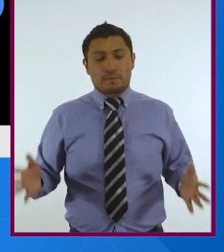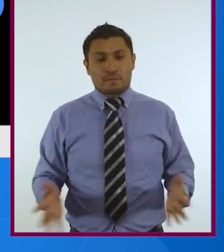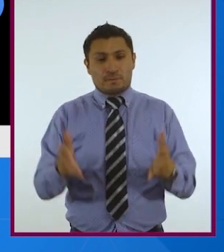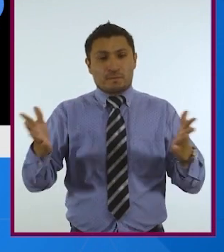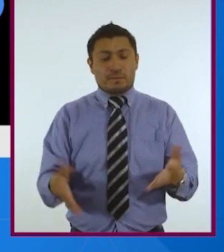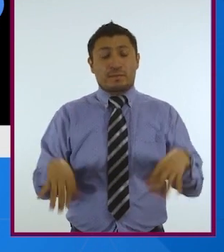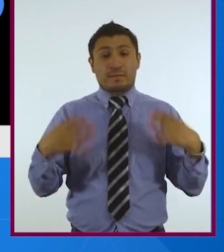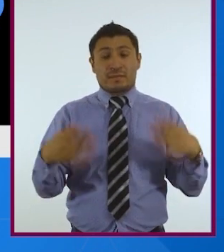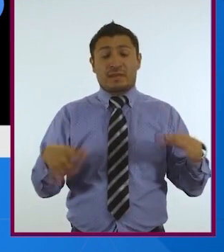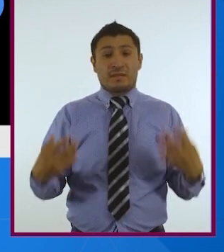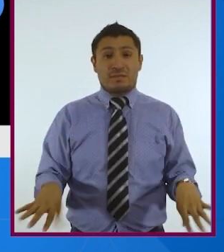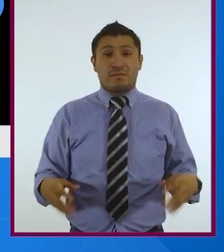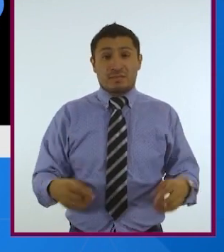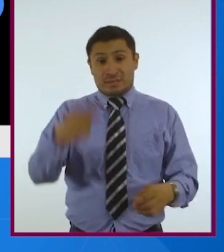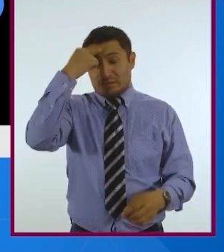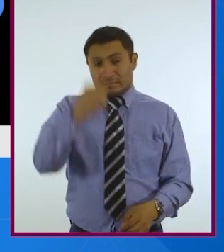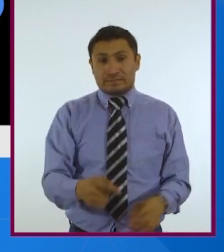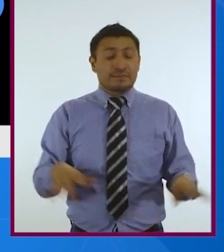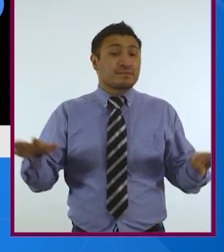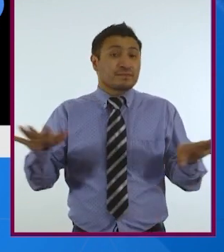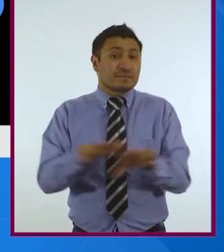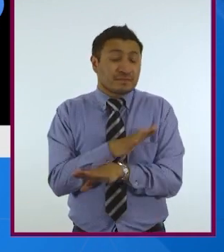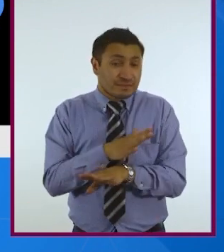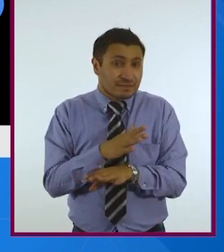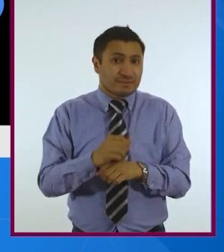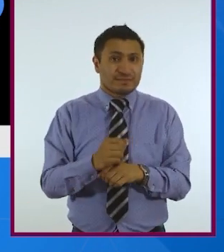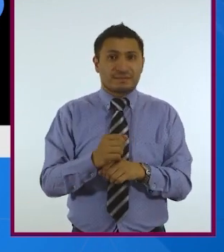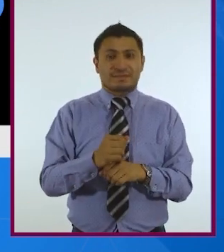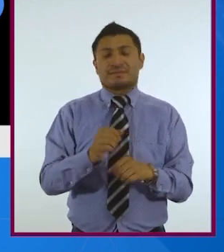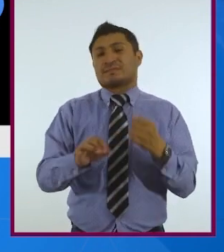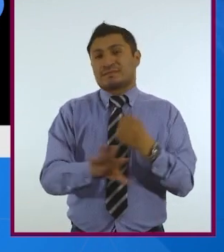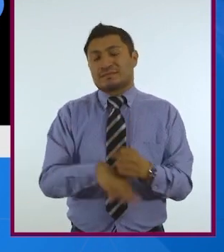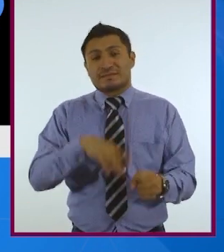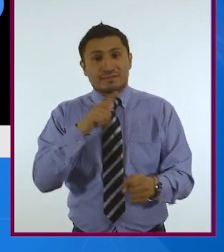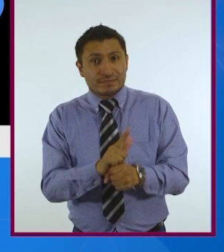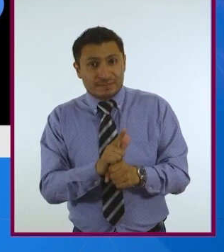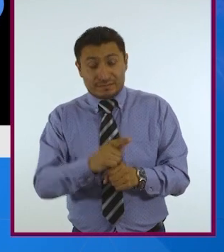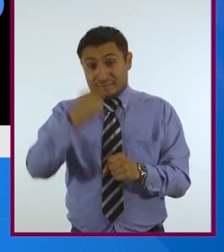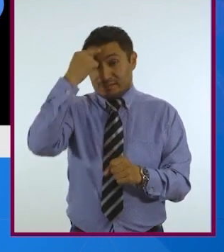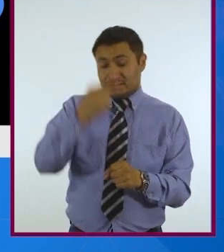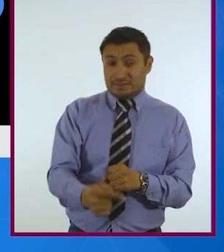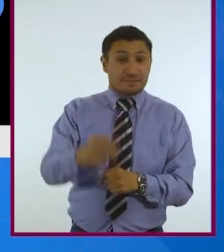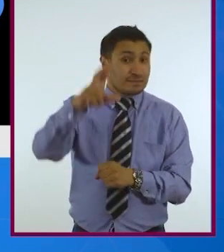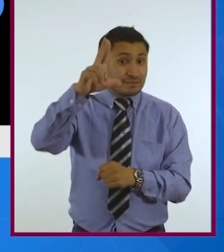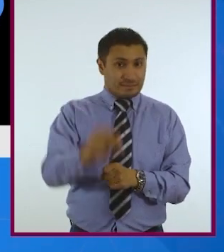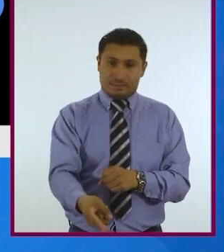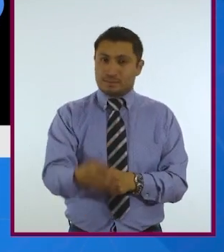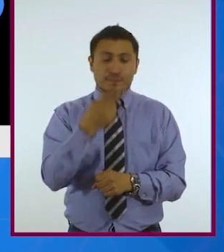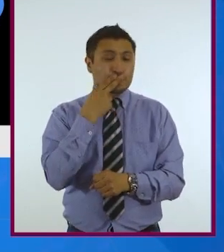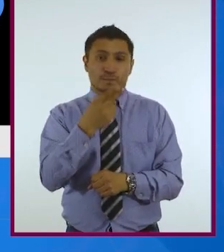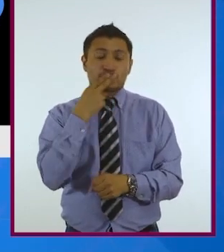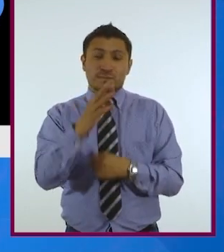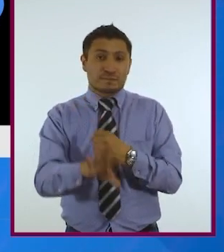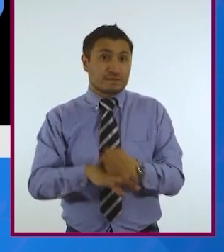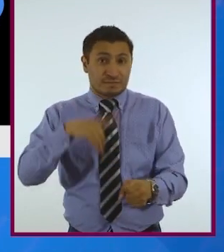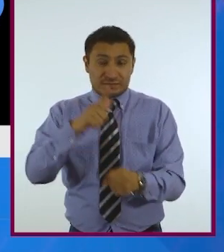impresionantes para sustituir a los animales, o sea, para no emplear animales en la